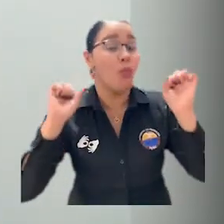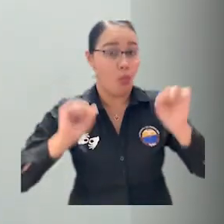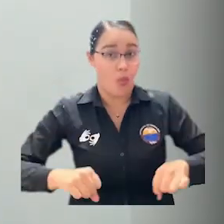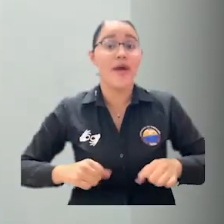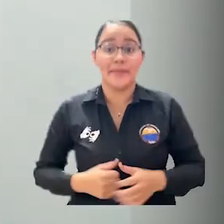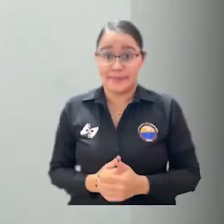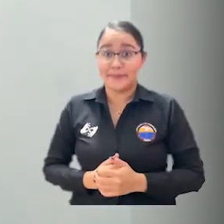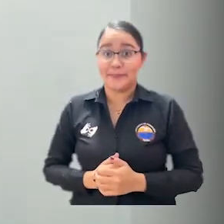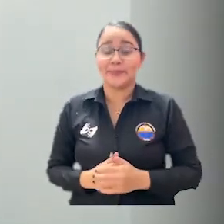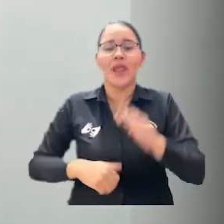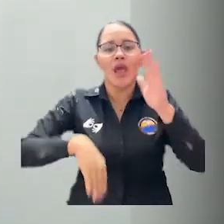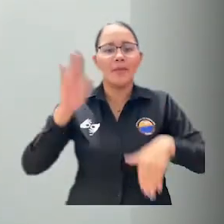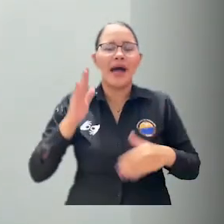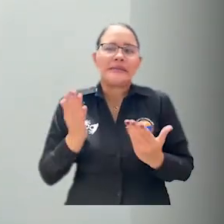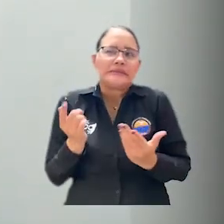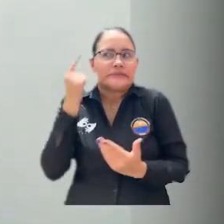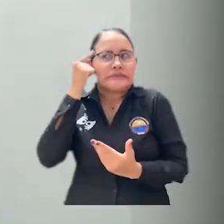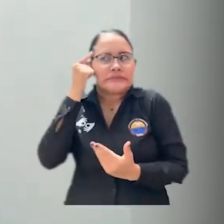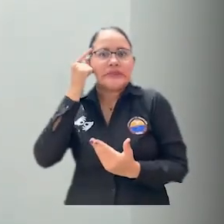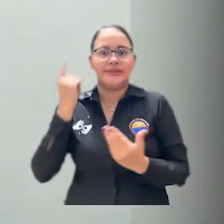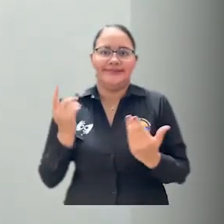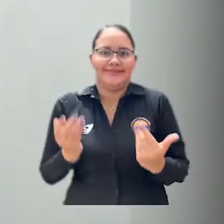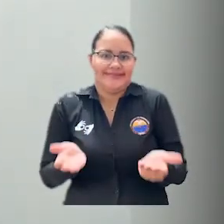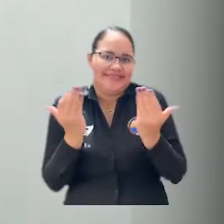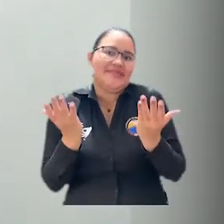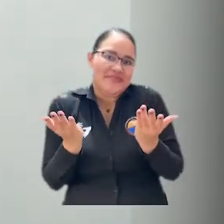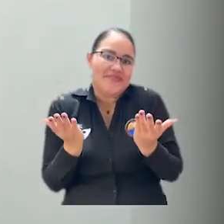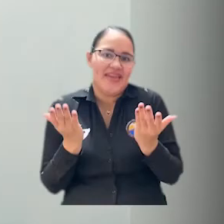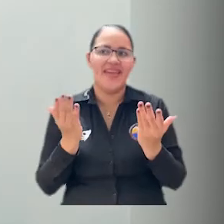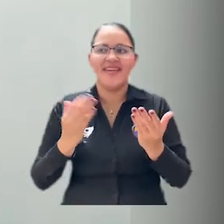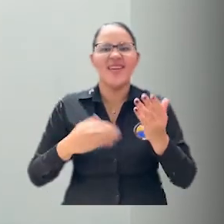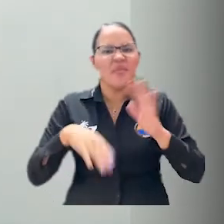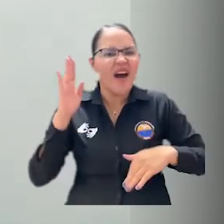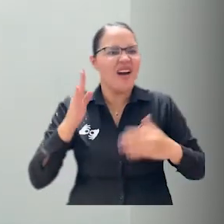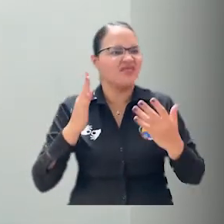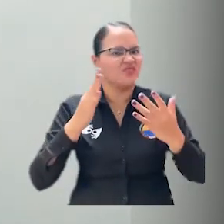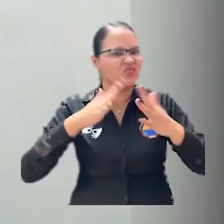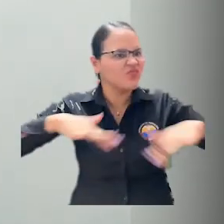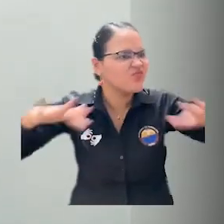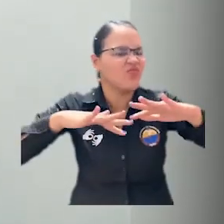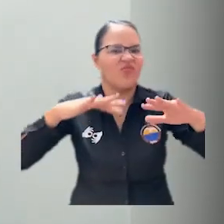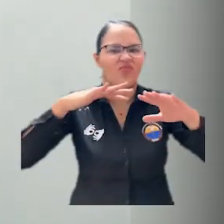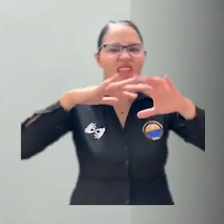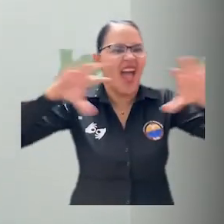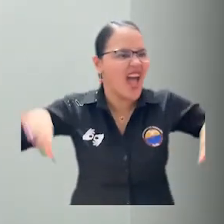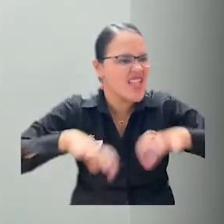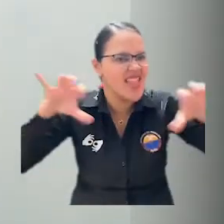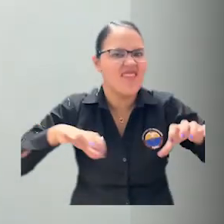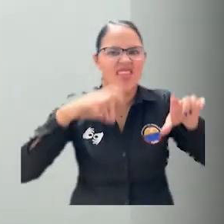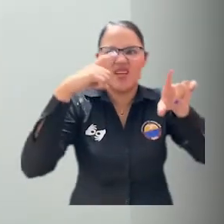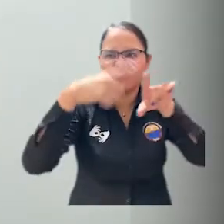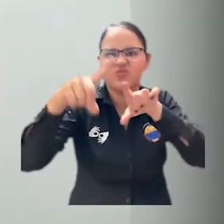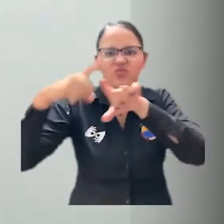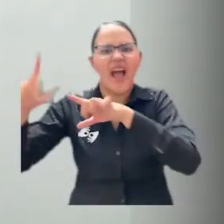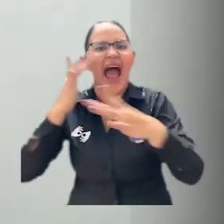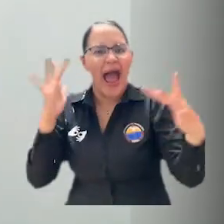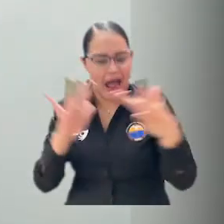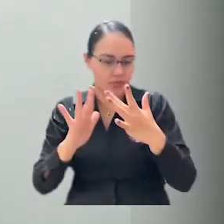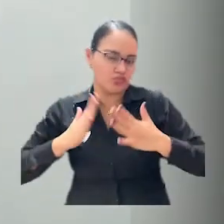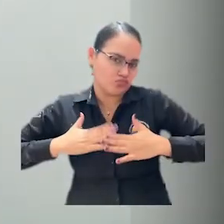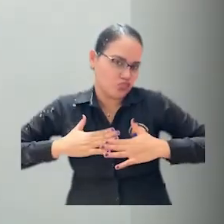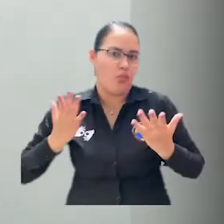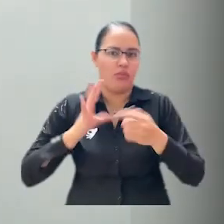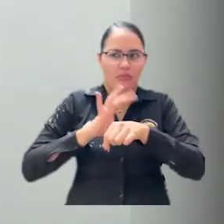Asimismo, resulta significativo contar con la posibilidad de tener un espacio como esto que permita el desarrollo de otras